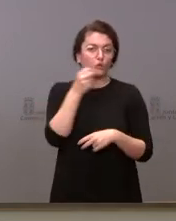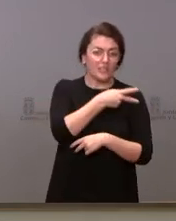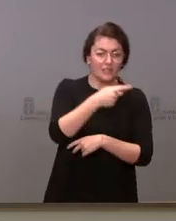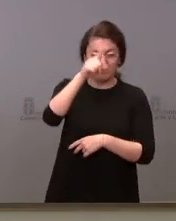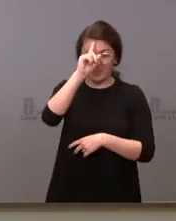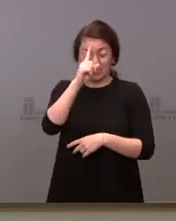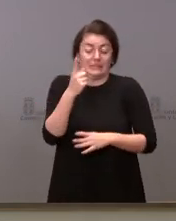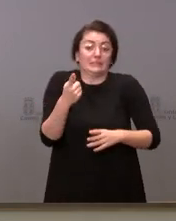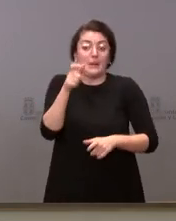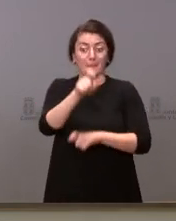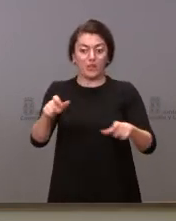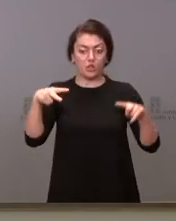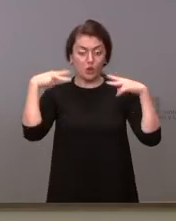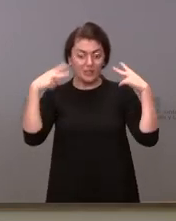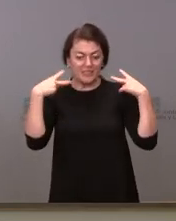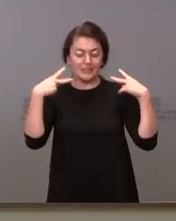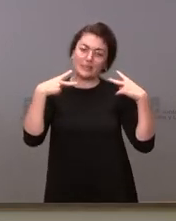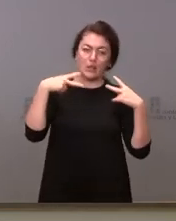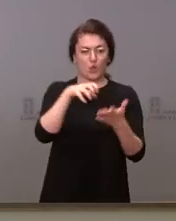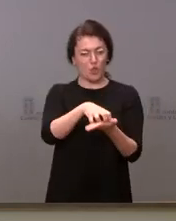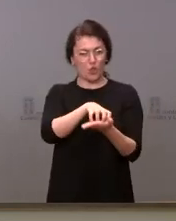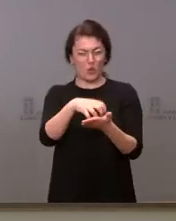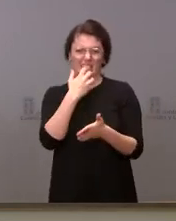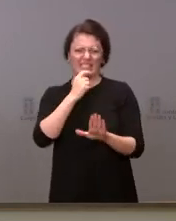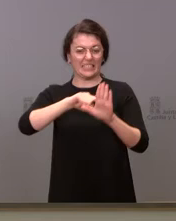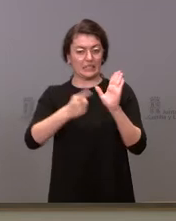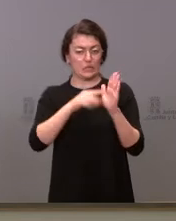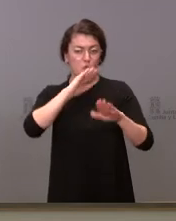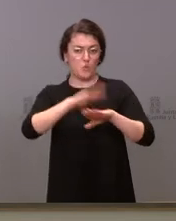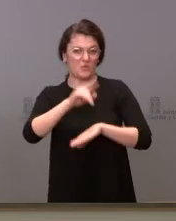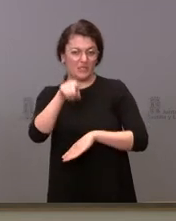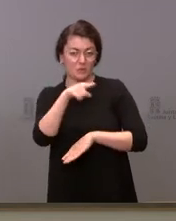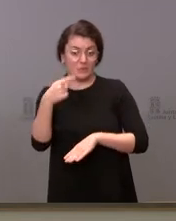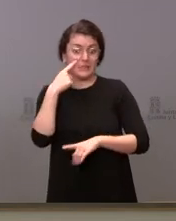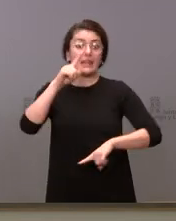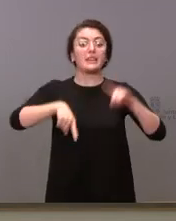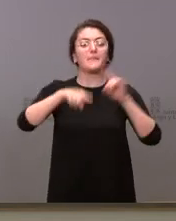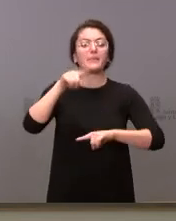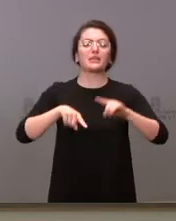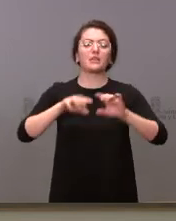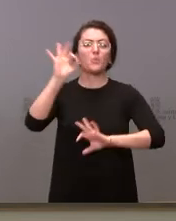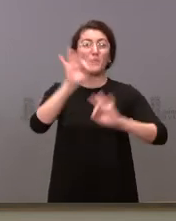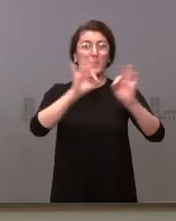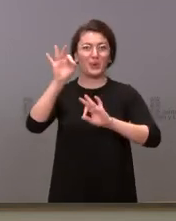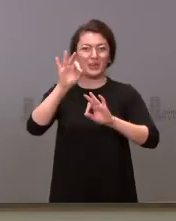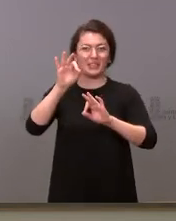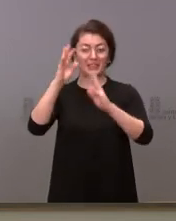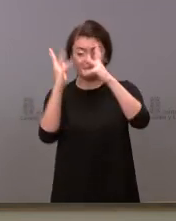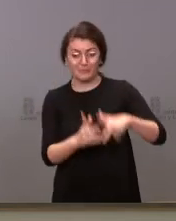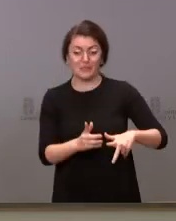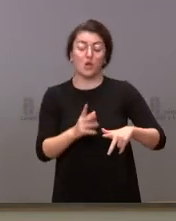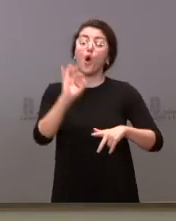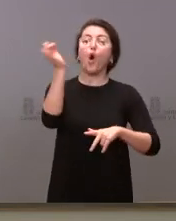su legalidad. Y si dependería de la incidencia o de la saturación